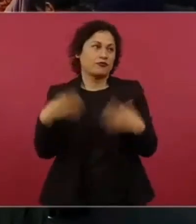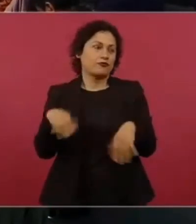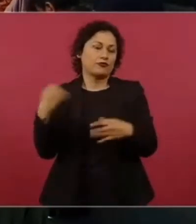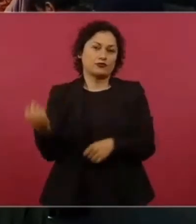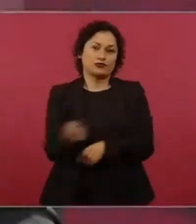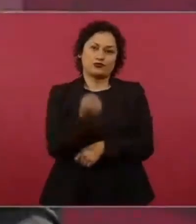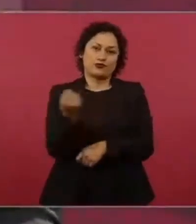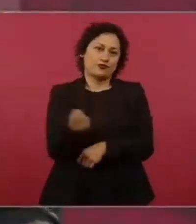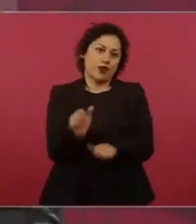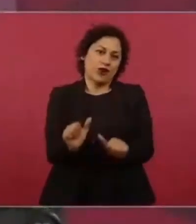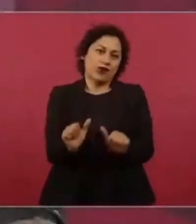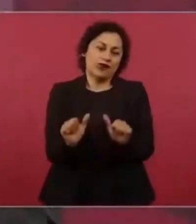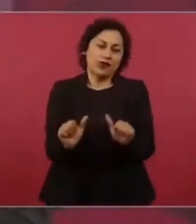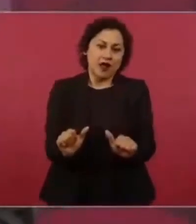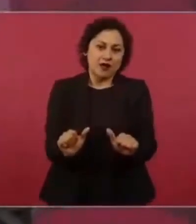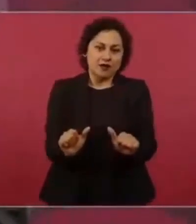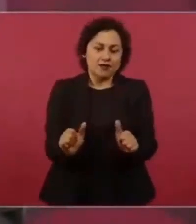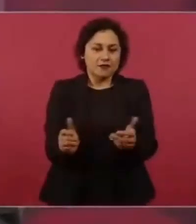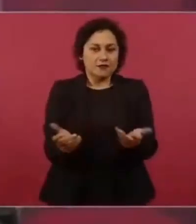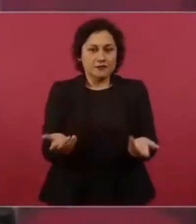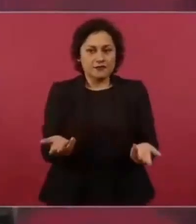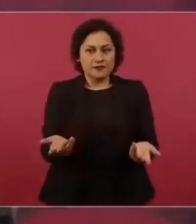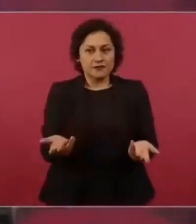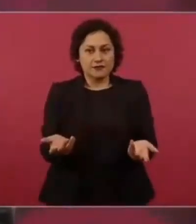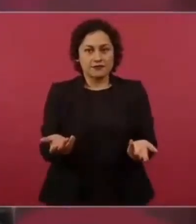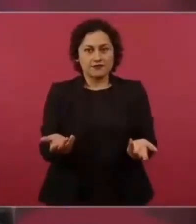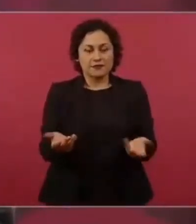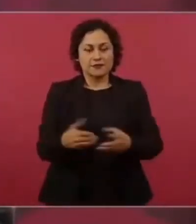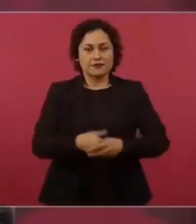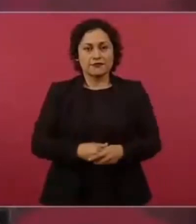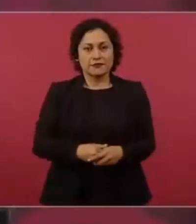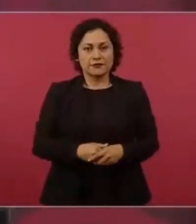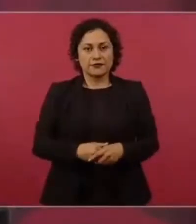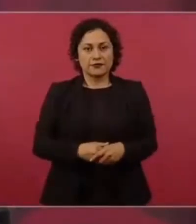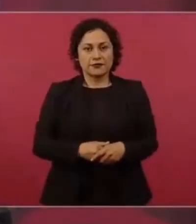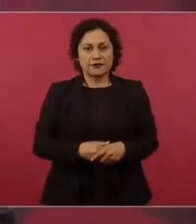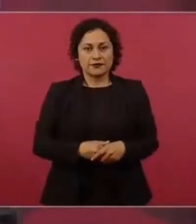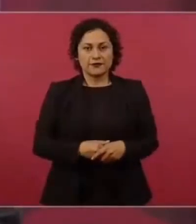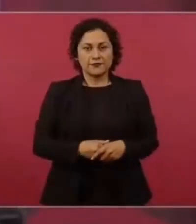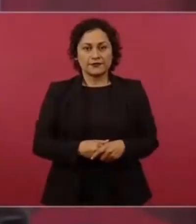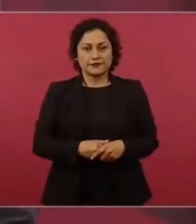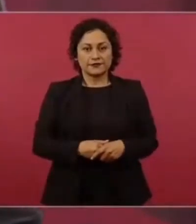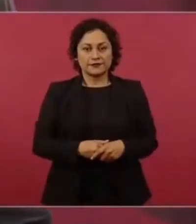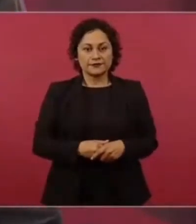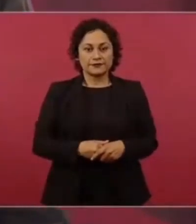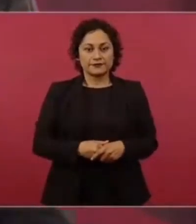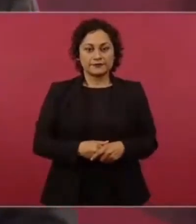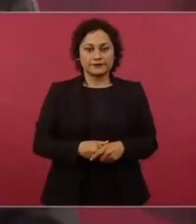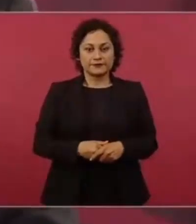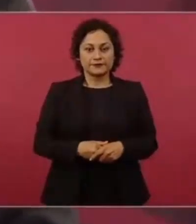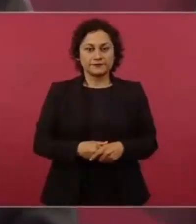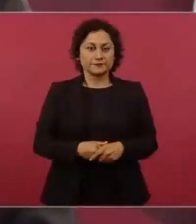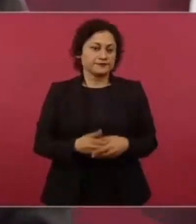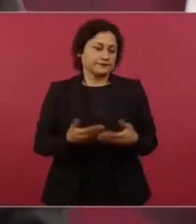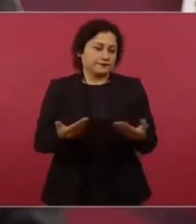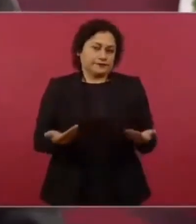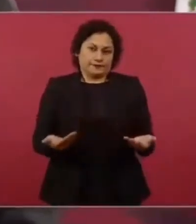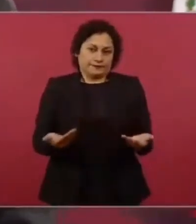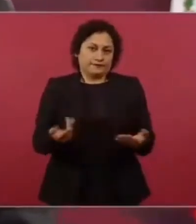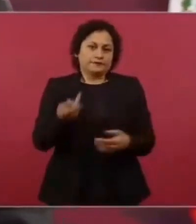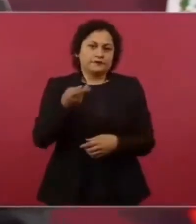De que el pueblo, que es mucha pieza,